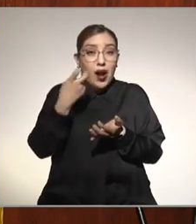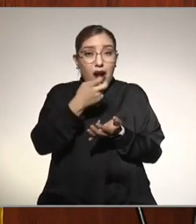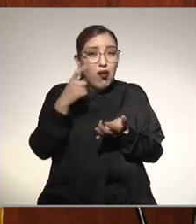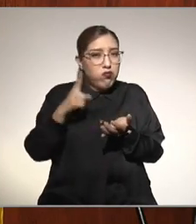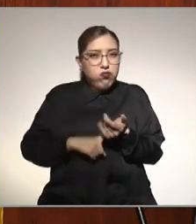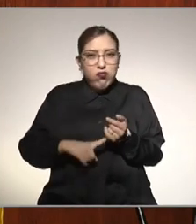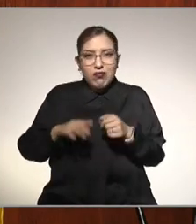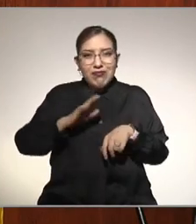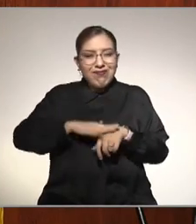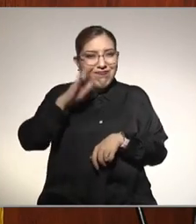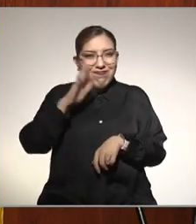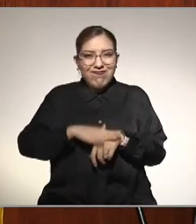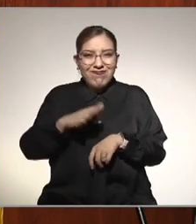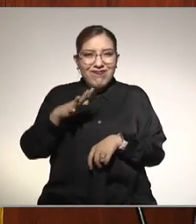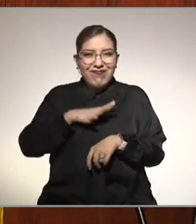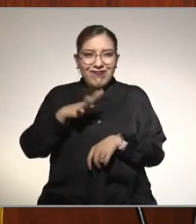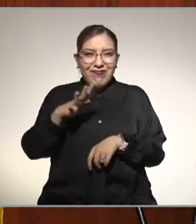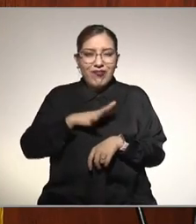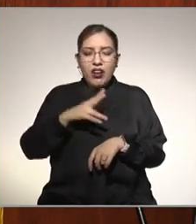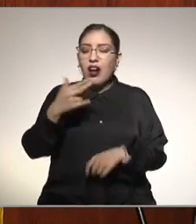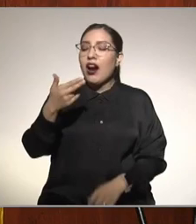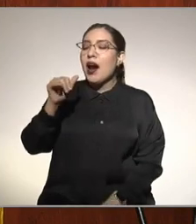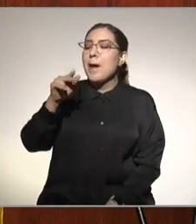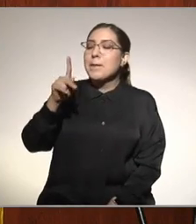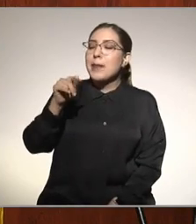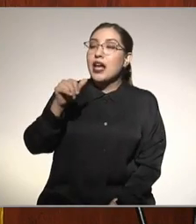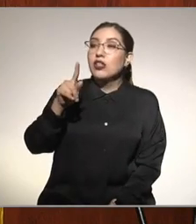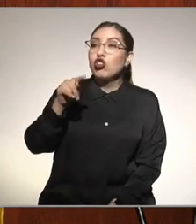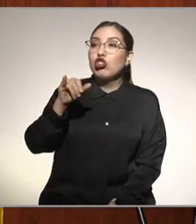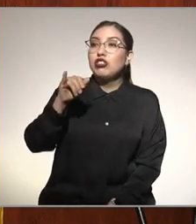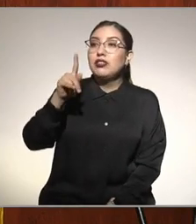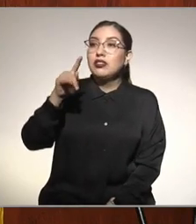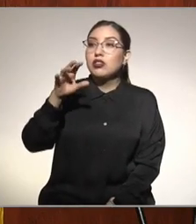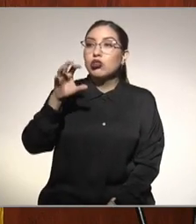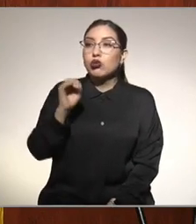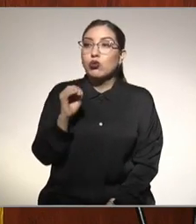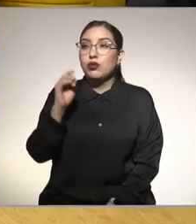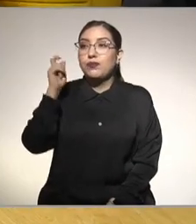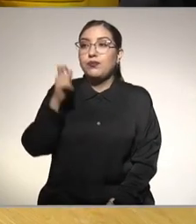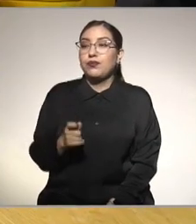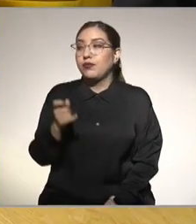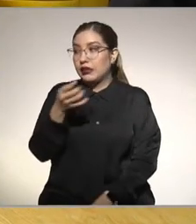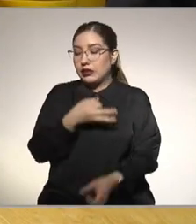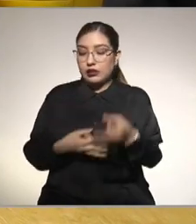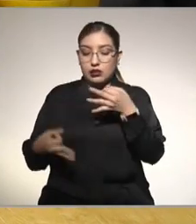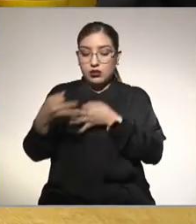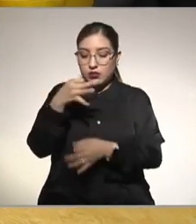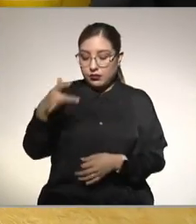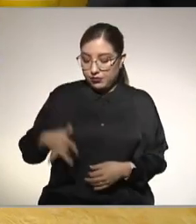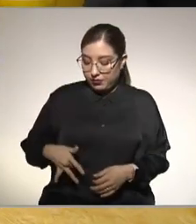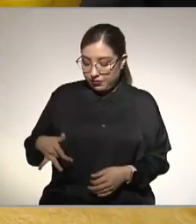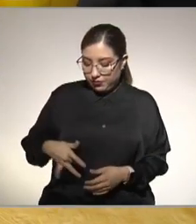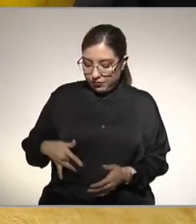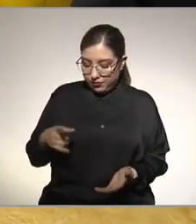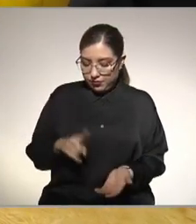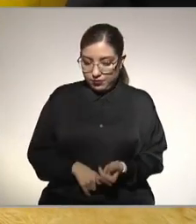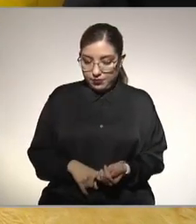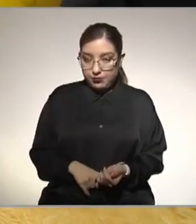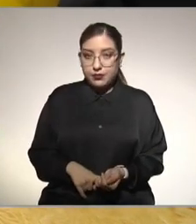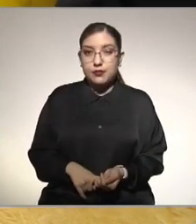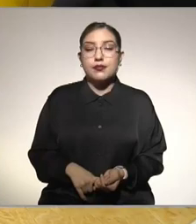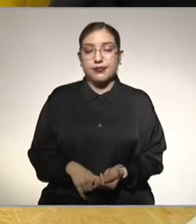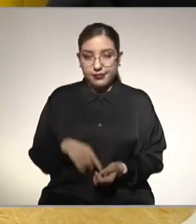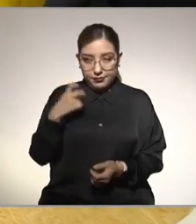se empieza a almacenar grasa. El hepatocito entonces es la célula es la célula del hígado y se empieza la célula a engordar.